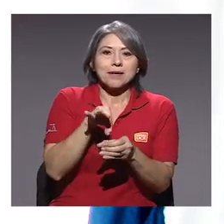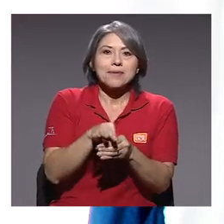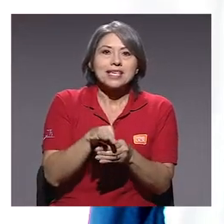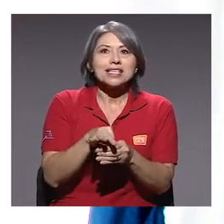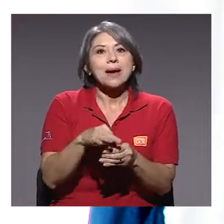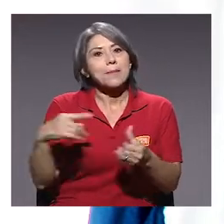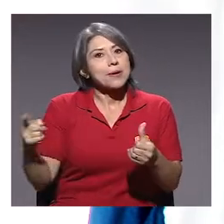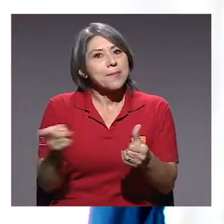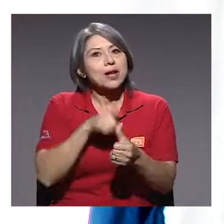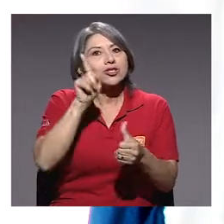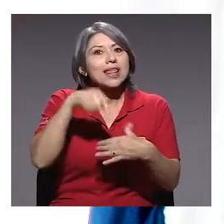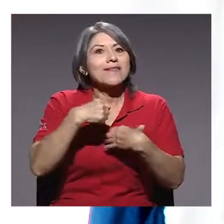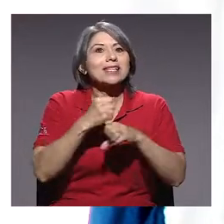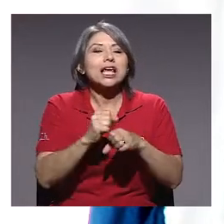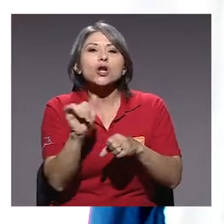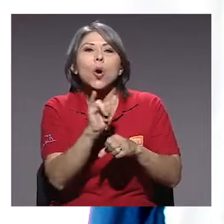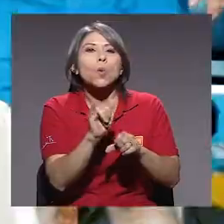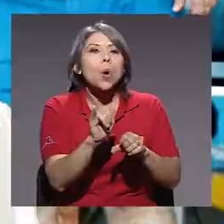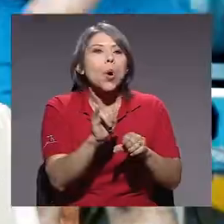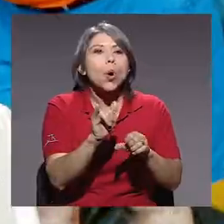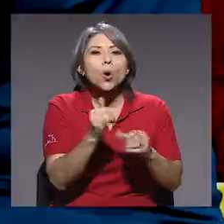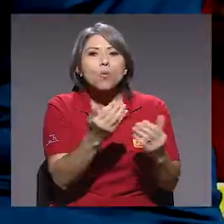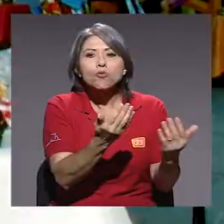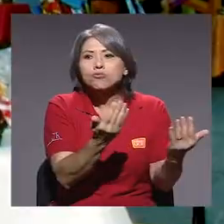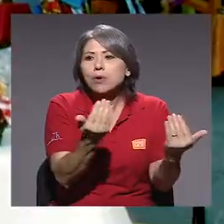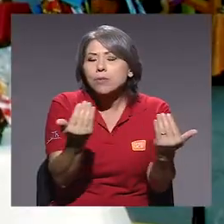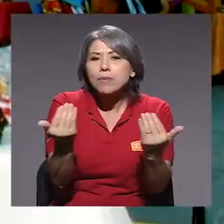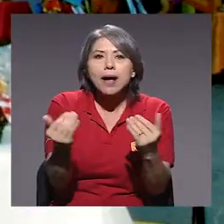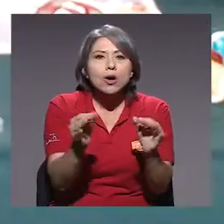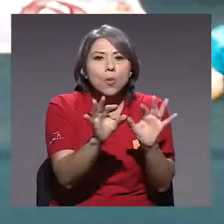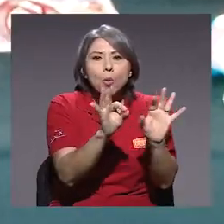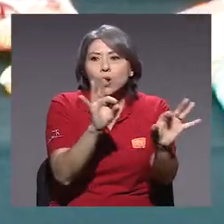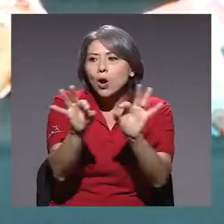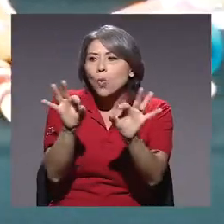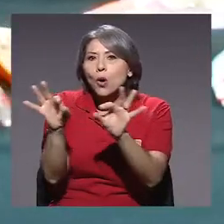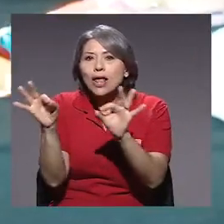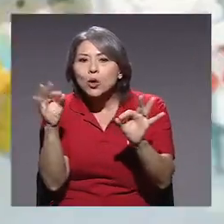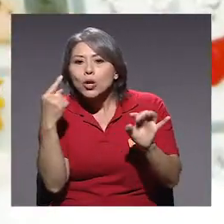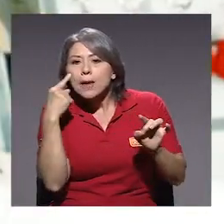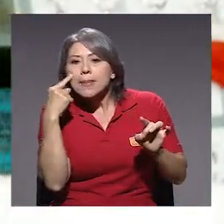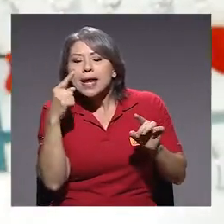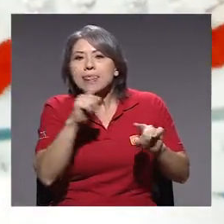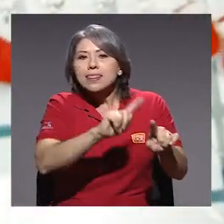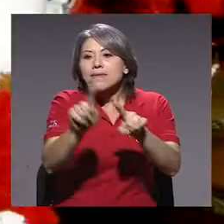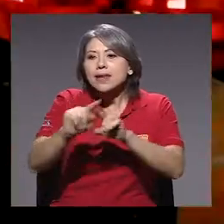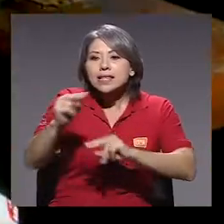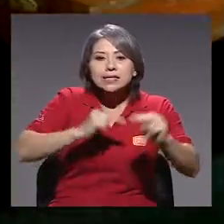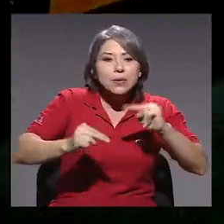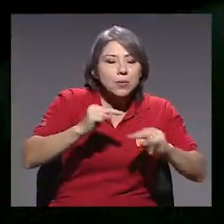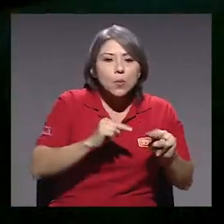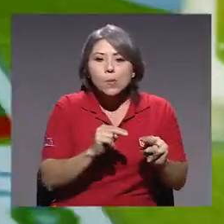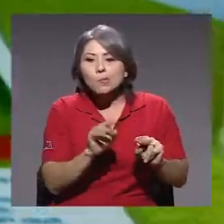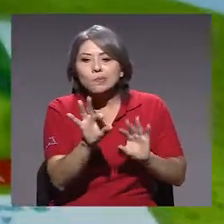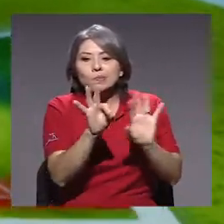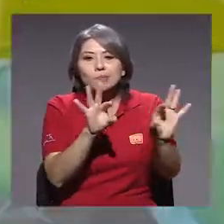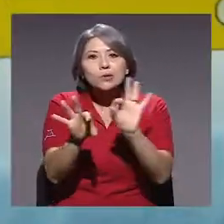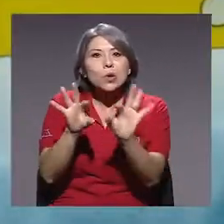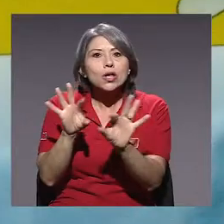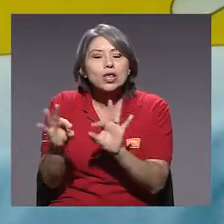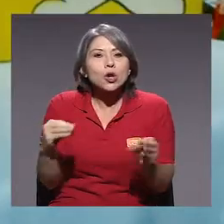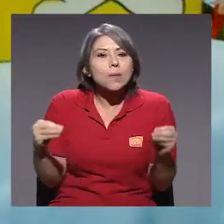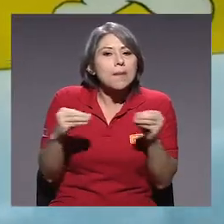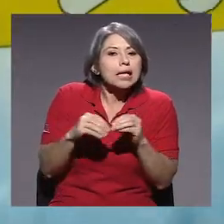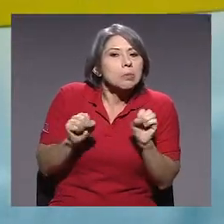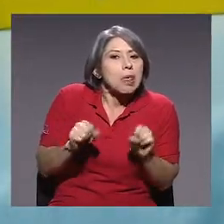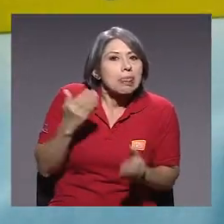esos DSB, por ejemplo, hacen una convocatoria y escogen como la cantidad, digamos, de emprendimientos que vean que tienen